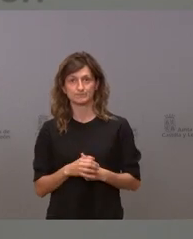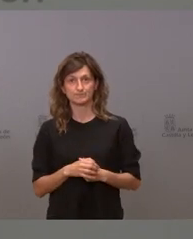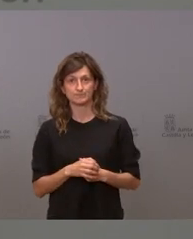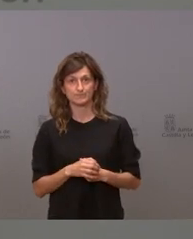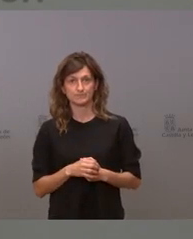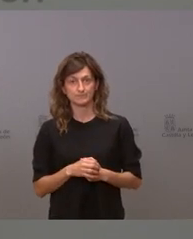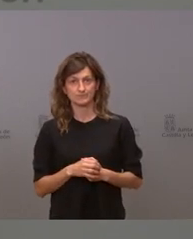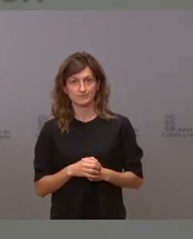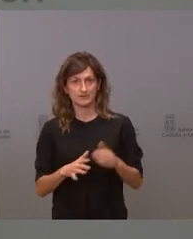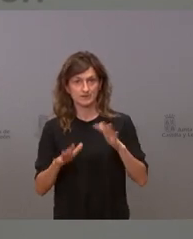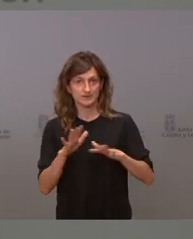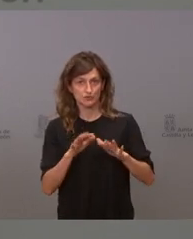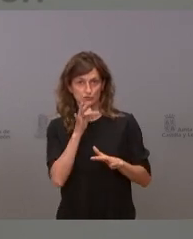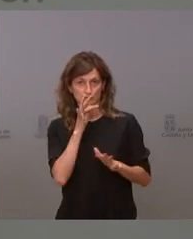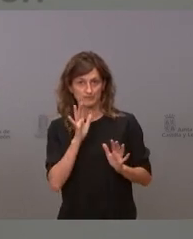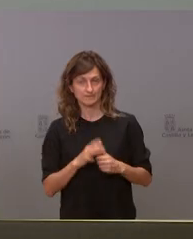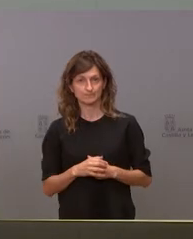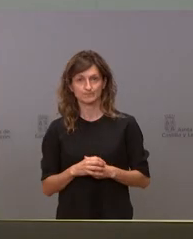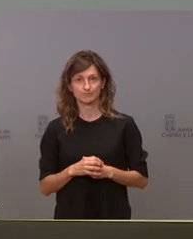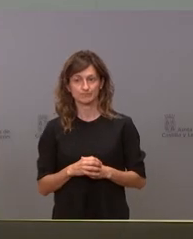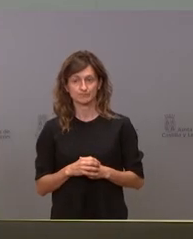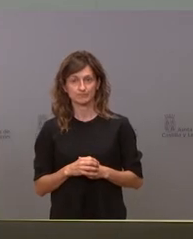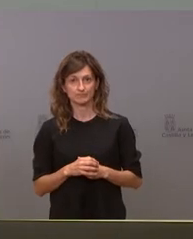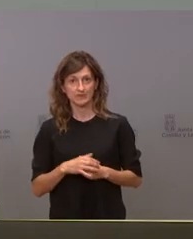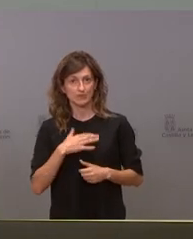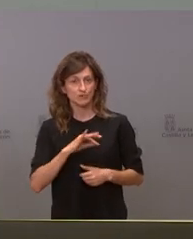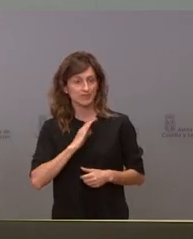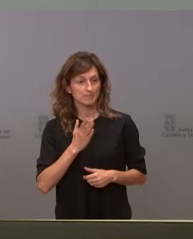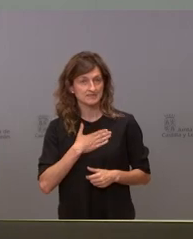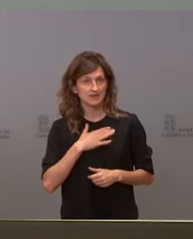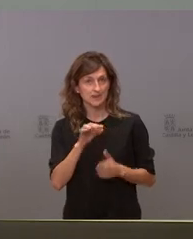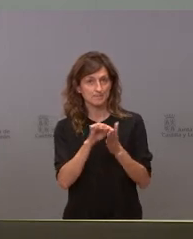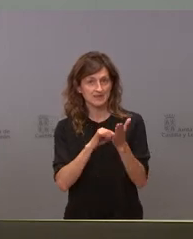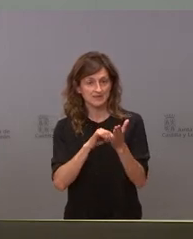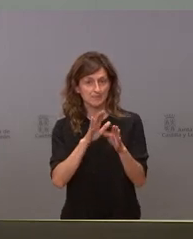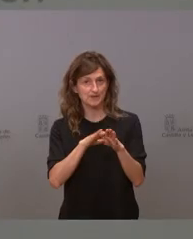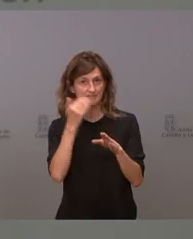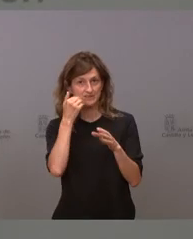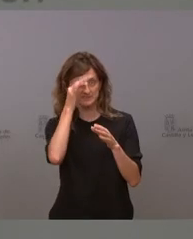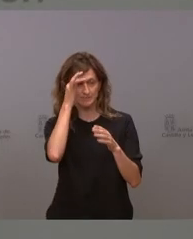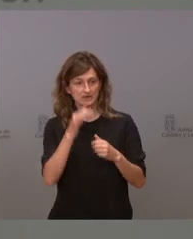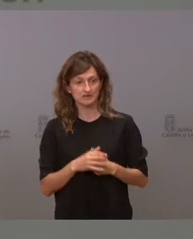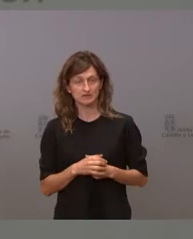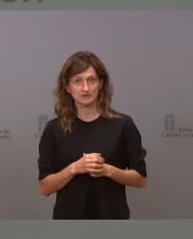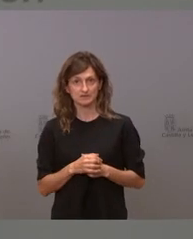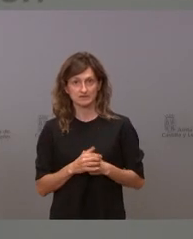bastante lío hemos organizado pero es posible que mañana tomen alguna medida de cara al fin de semana las medidas si requieren acuerdo del